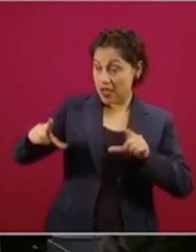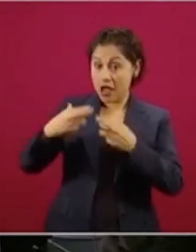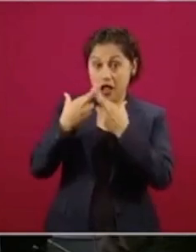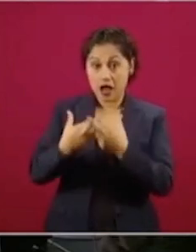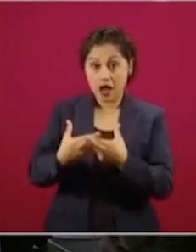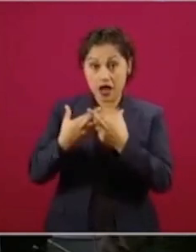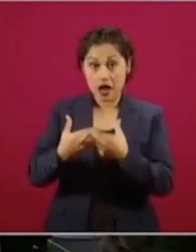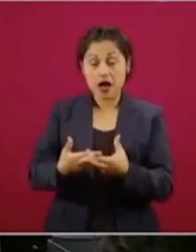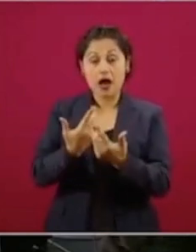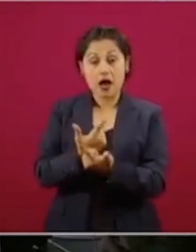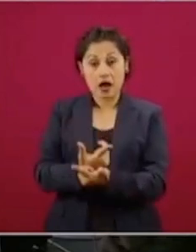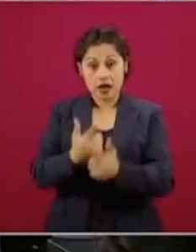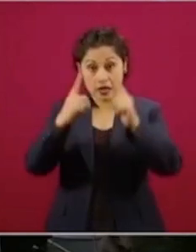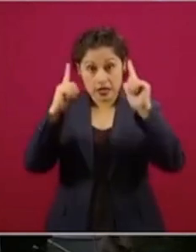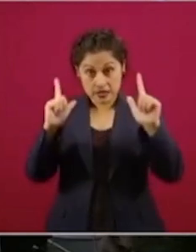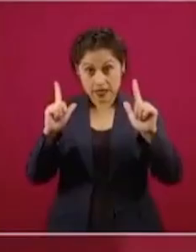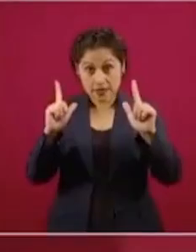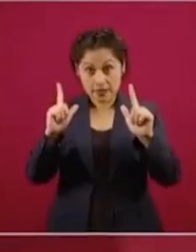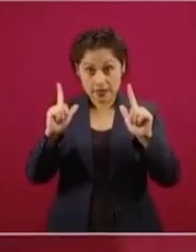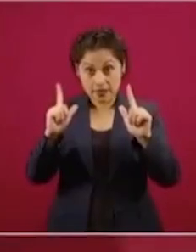tres meses.